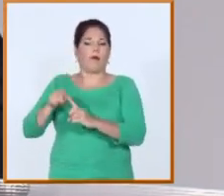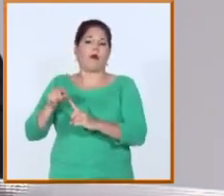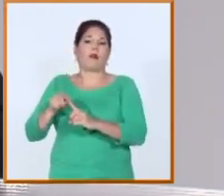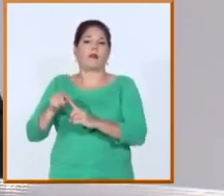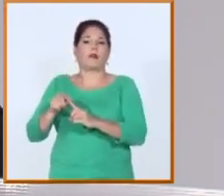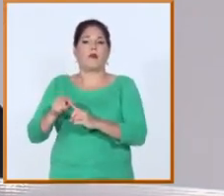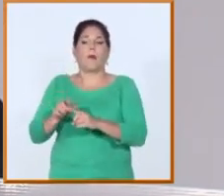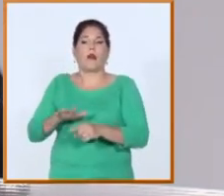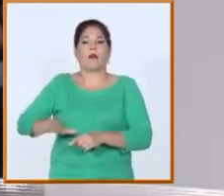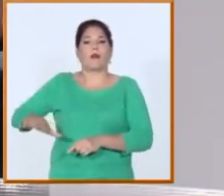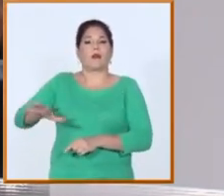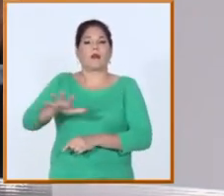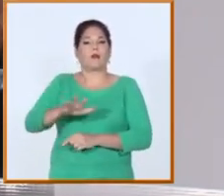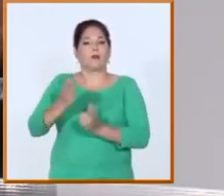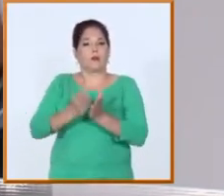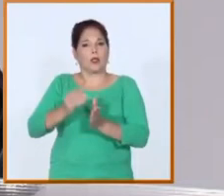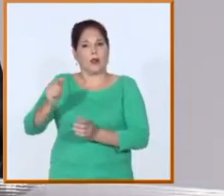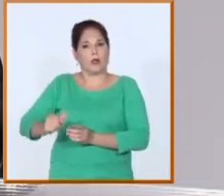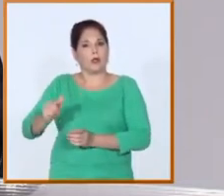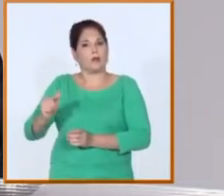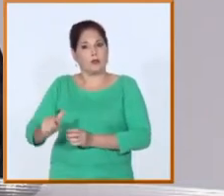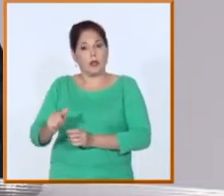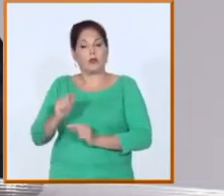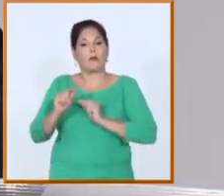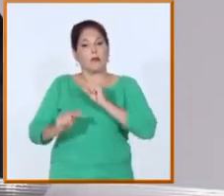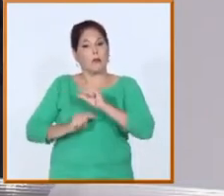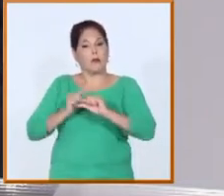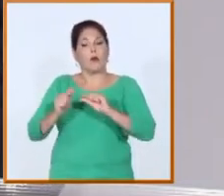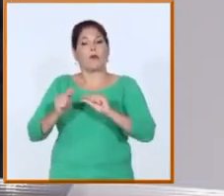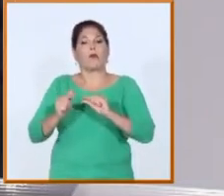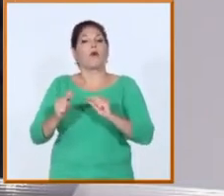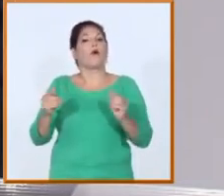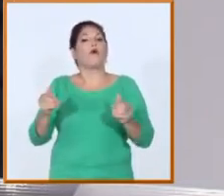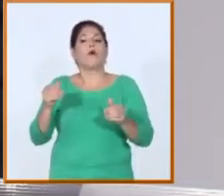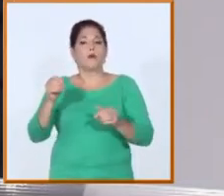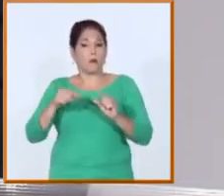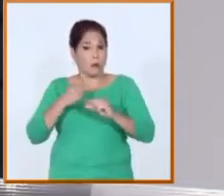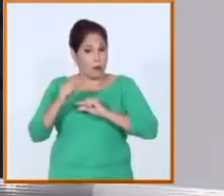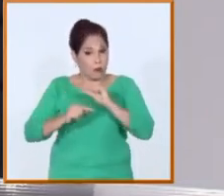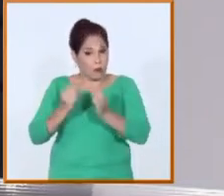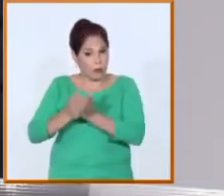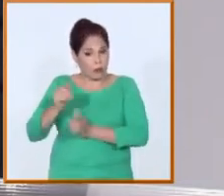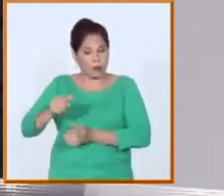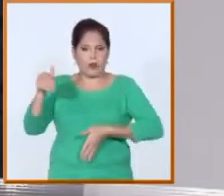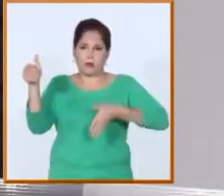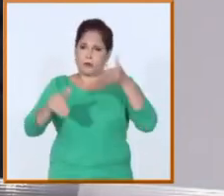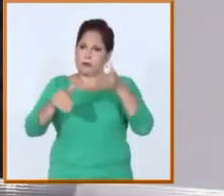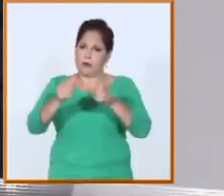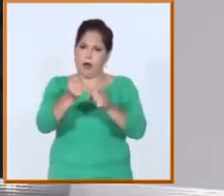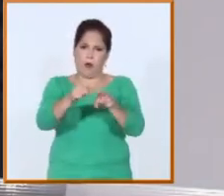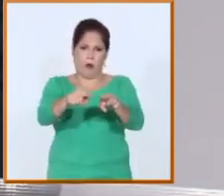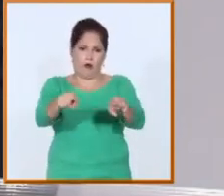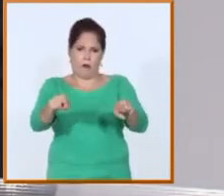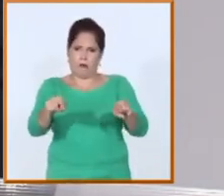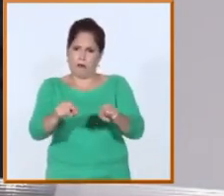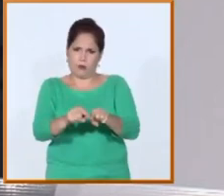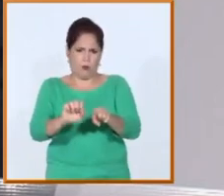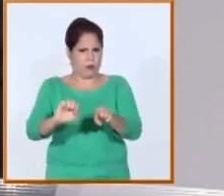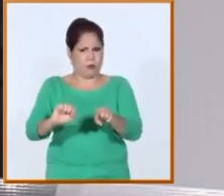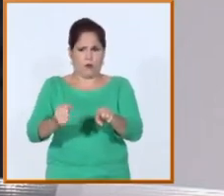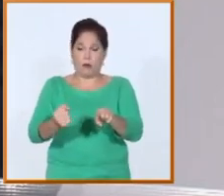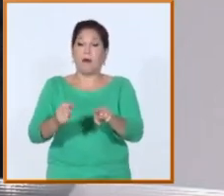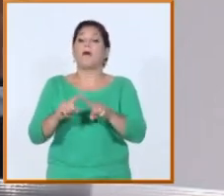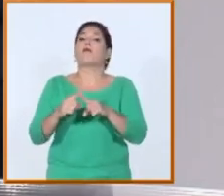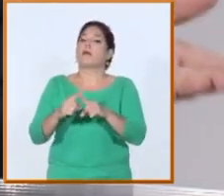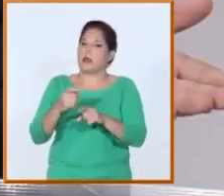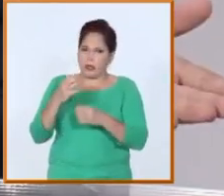integral de nuestros estudiantes, recuperando una presencialidad que es imprescindible para nosotros, sin demeritar